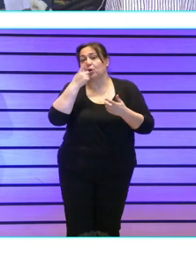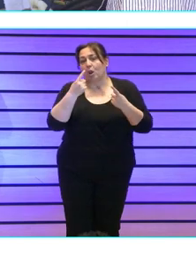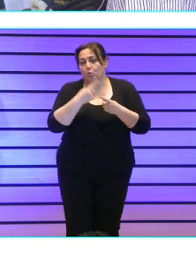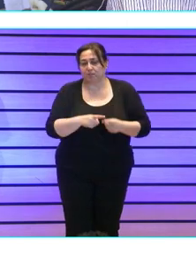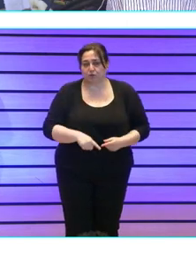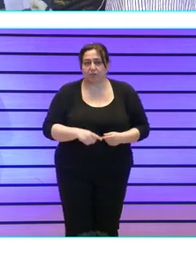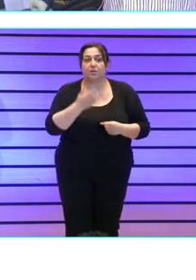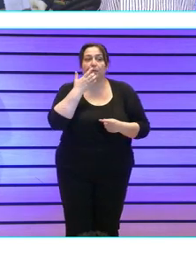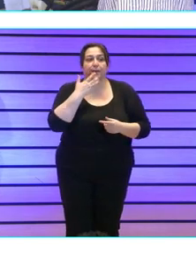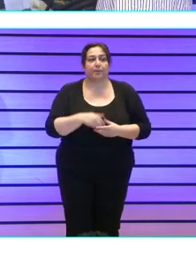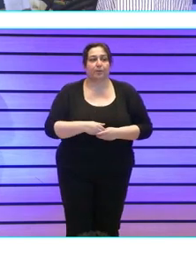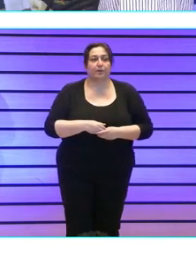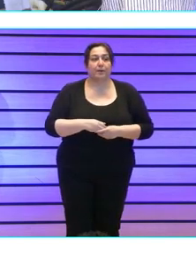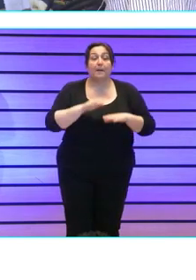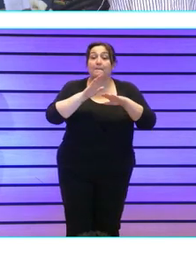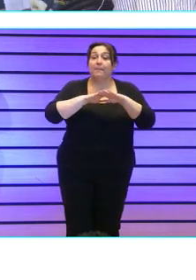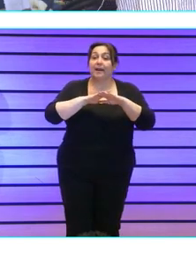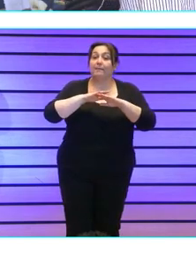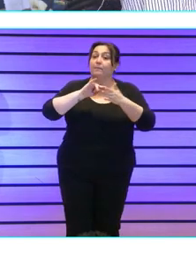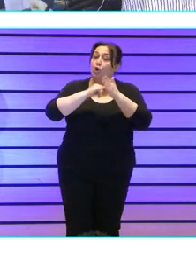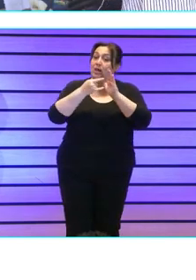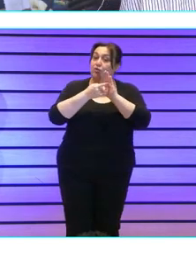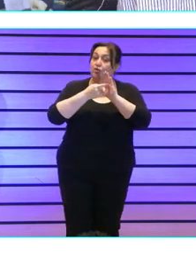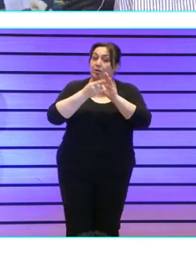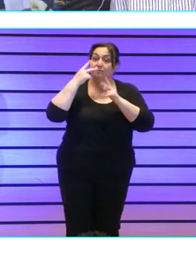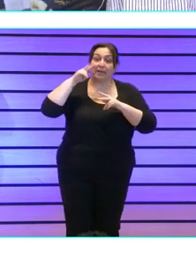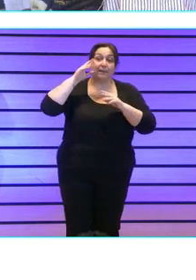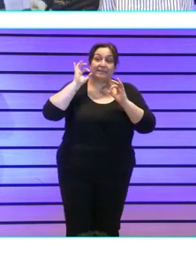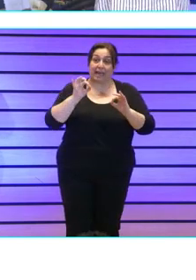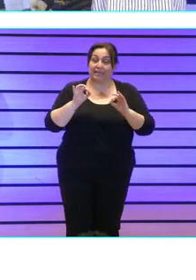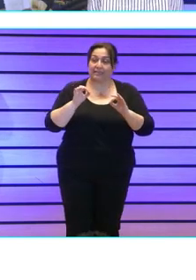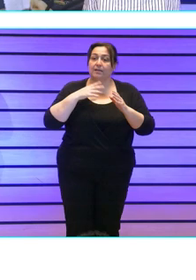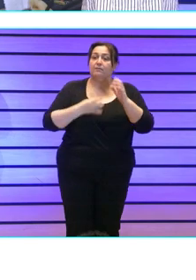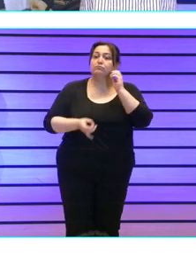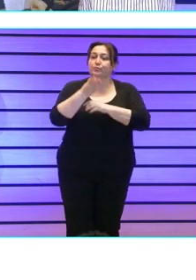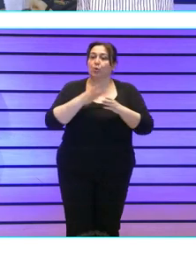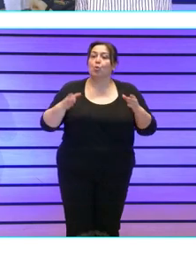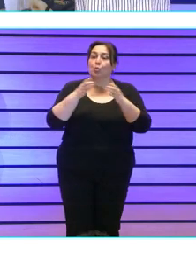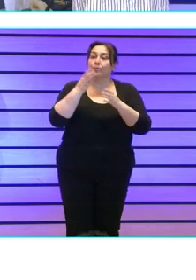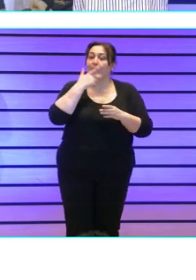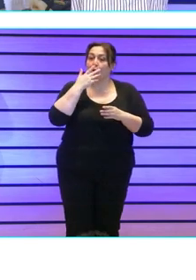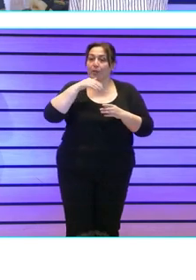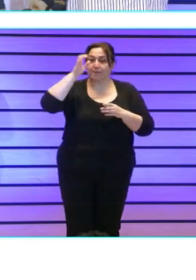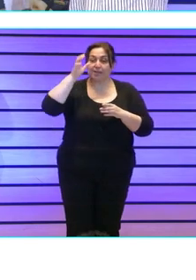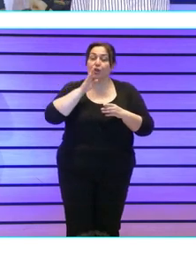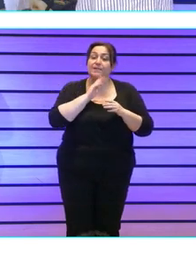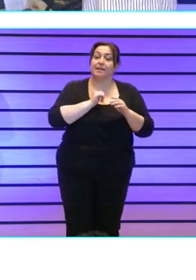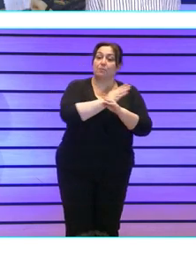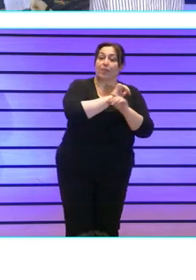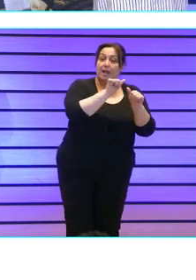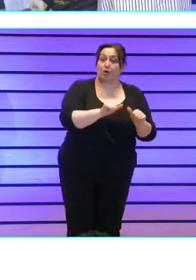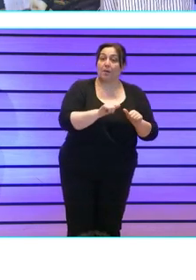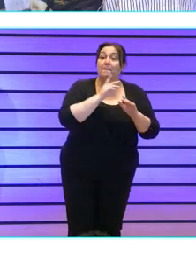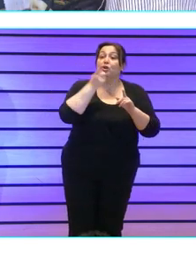y es que por ejemplo para los proyectos experimentales para los pilotajes como decía hemos generado un cuerpo de conocimiento desde el modelo desde el constructo